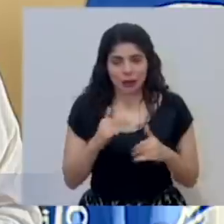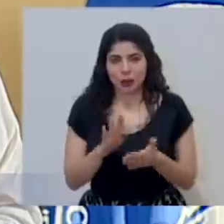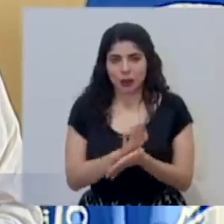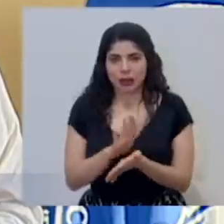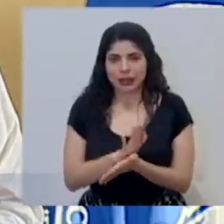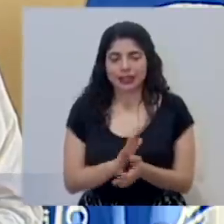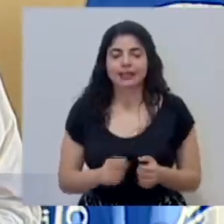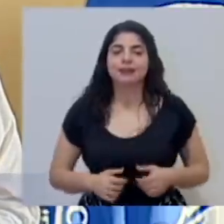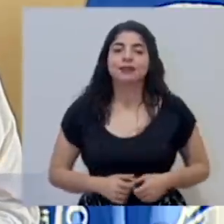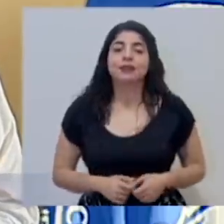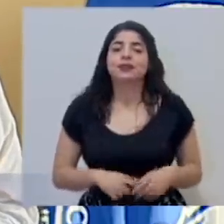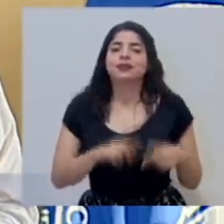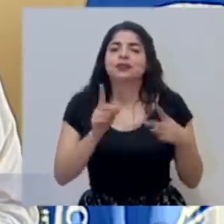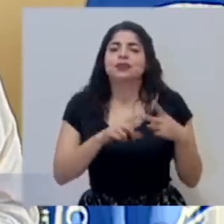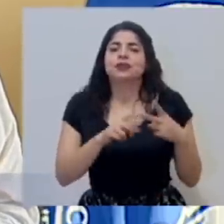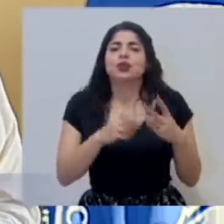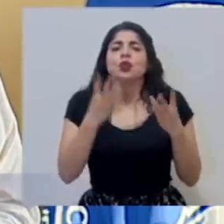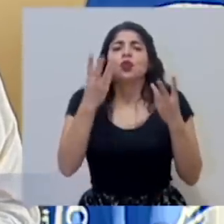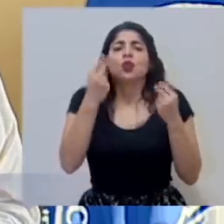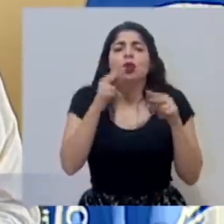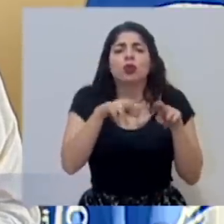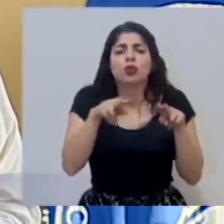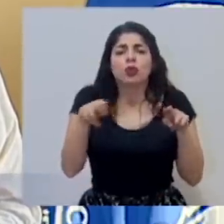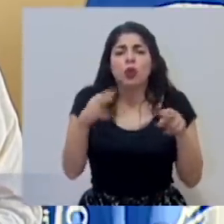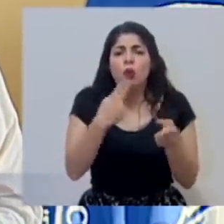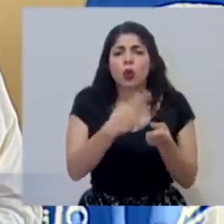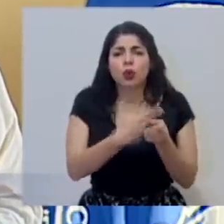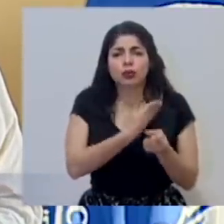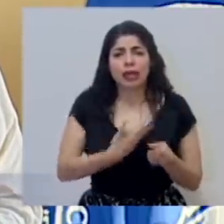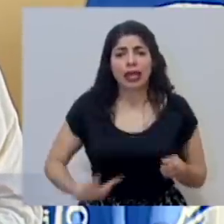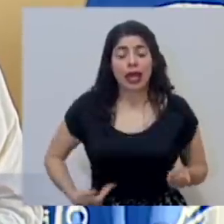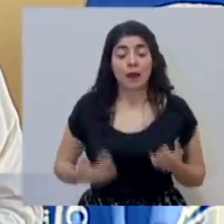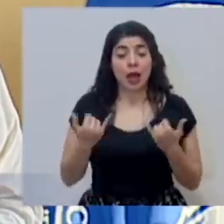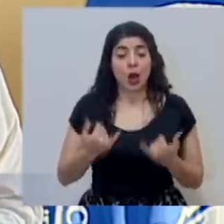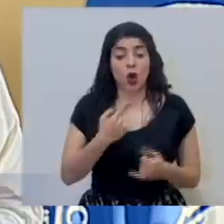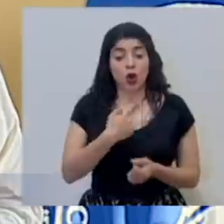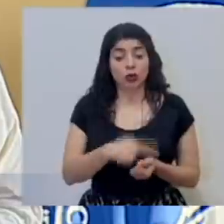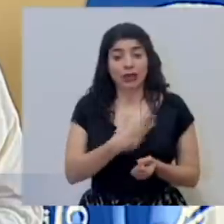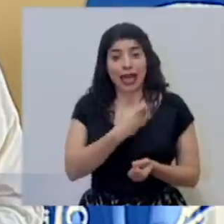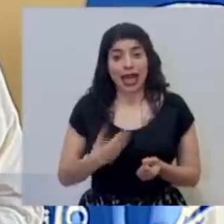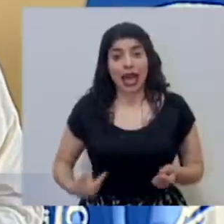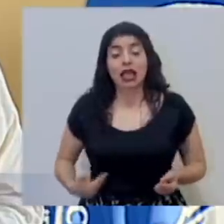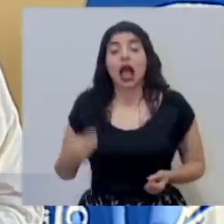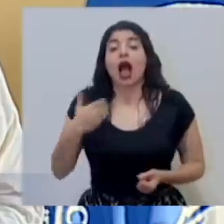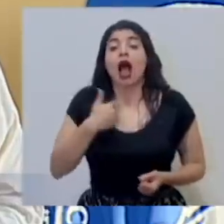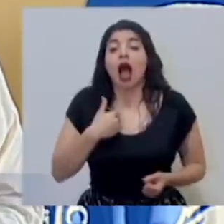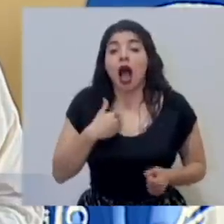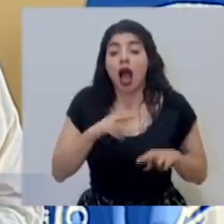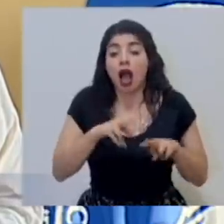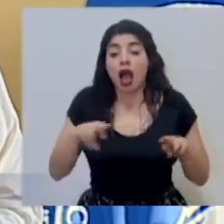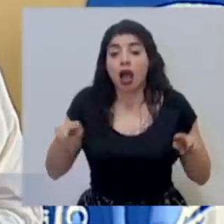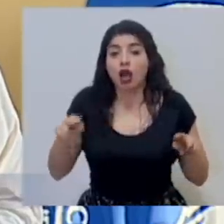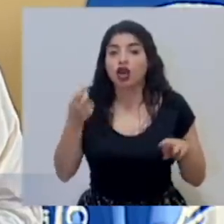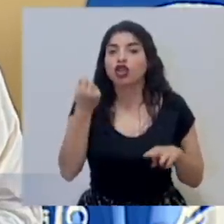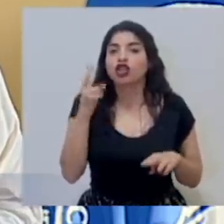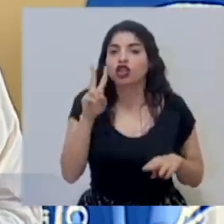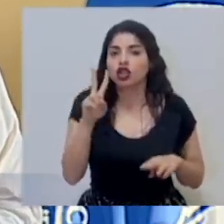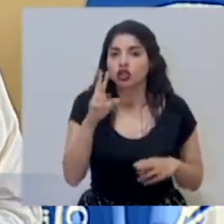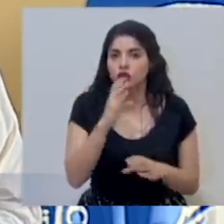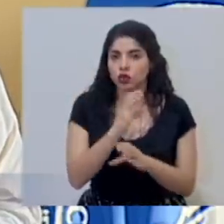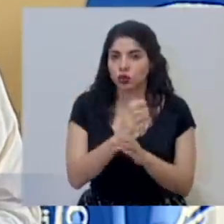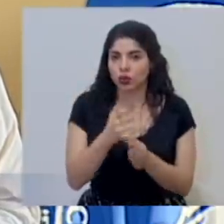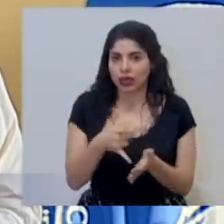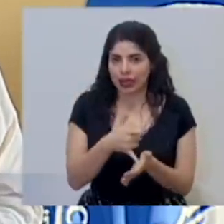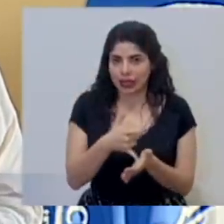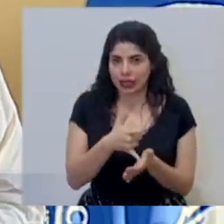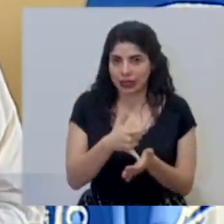momentos con respecto a la capacidad del hospital de Heredia el hospital de Heredia tiene capacidad para 12 unidades de cuidados